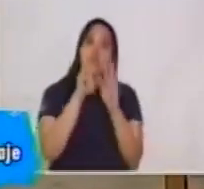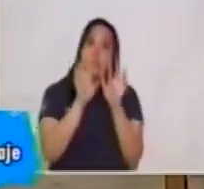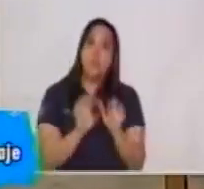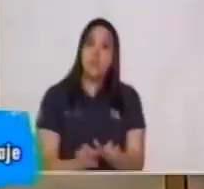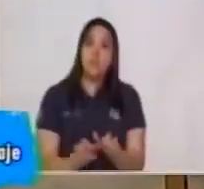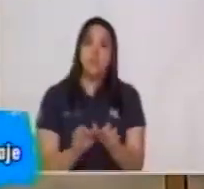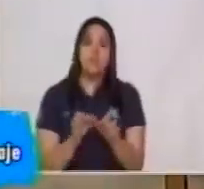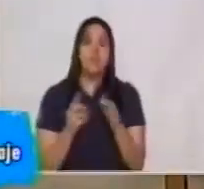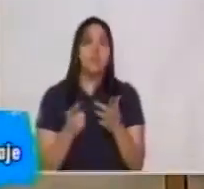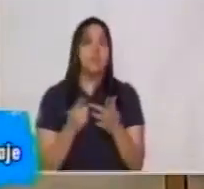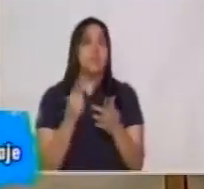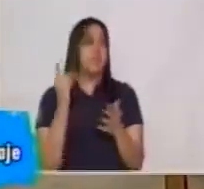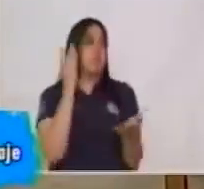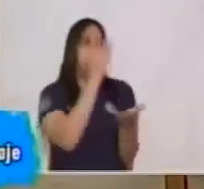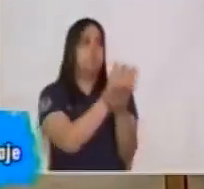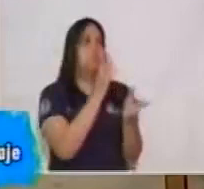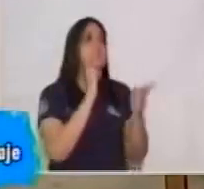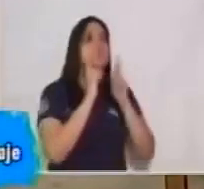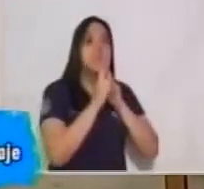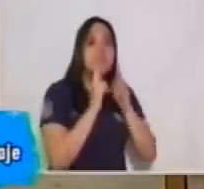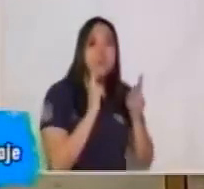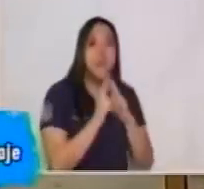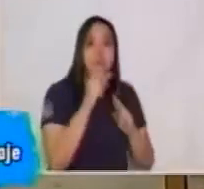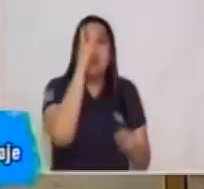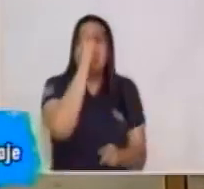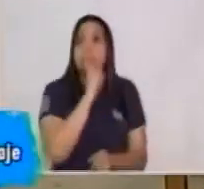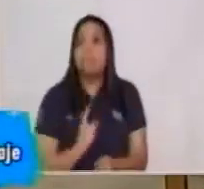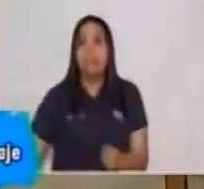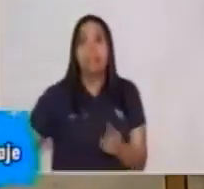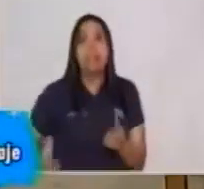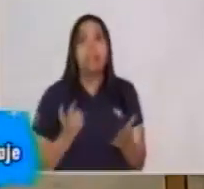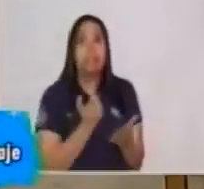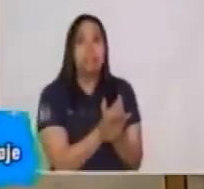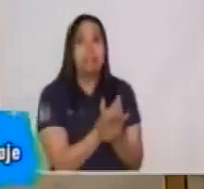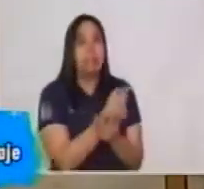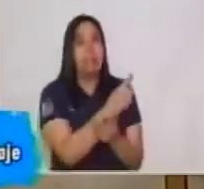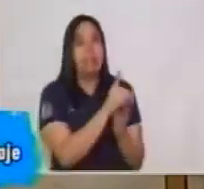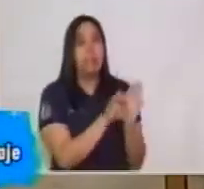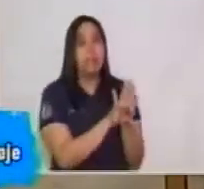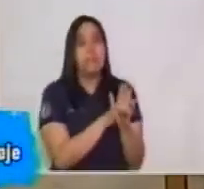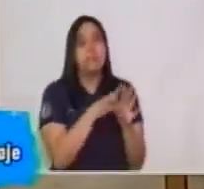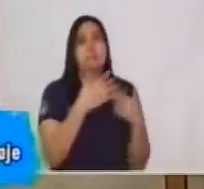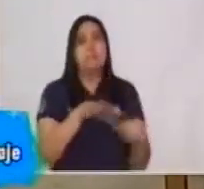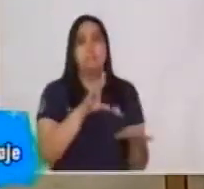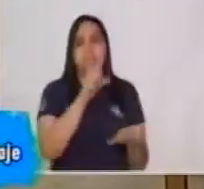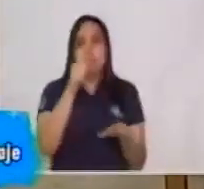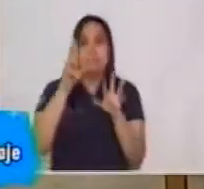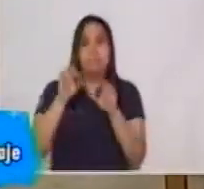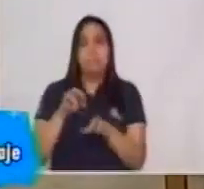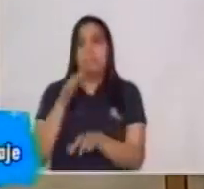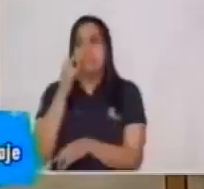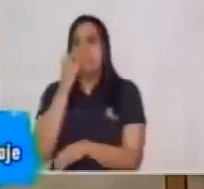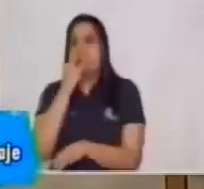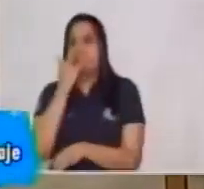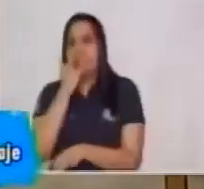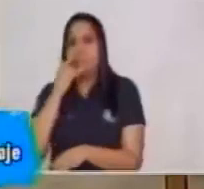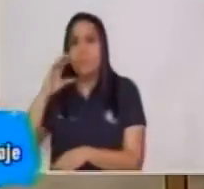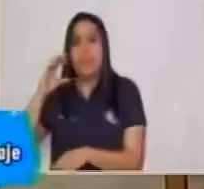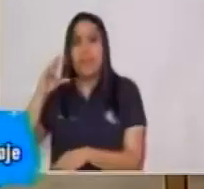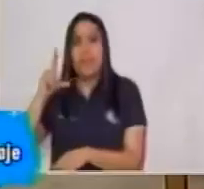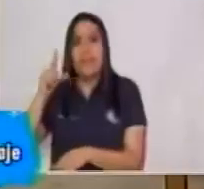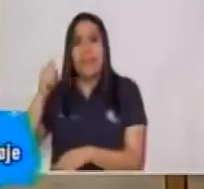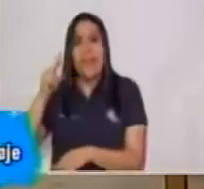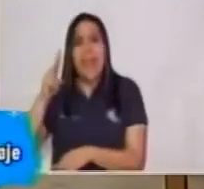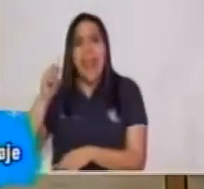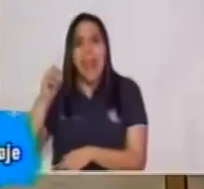algún restaurante, y no tiene con qué pagar, y le dice a otra persona, mira, disculpa el clavo, ¿será que me prestas dinero para